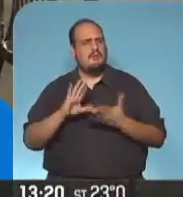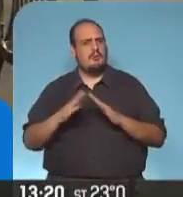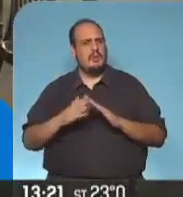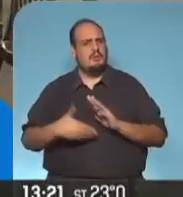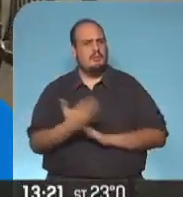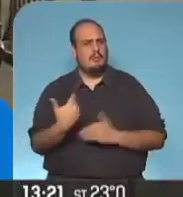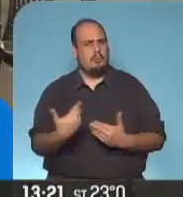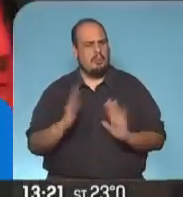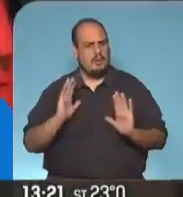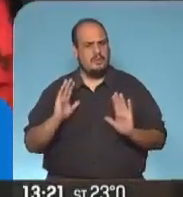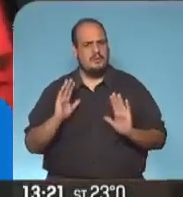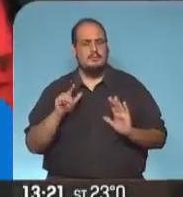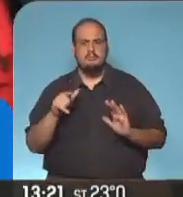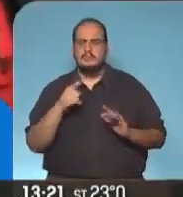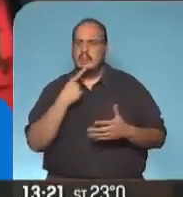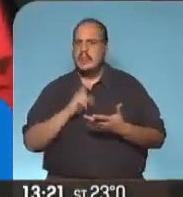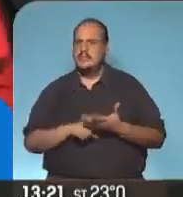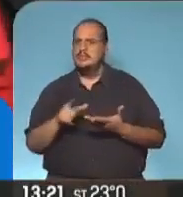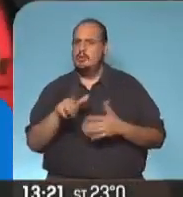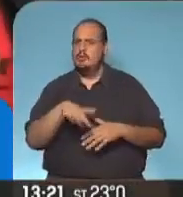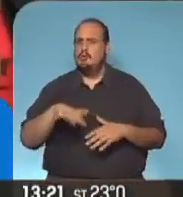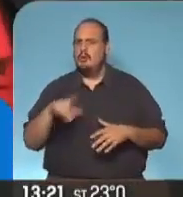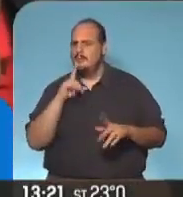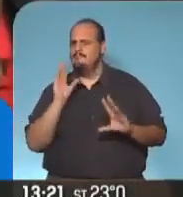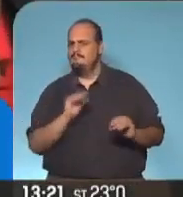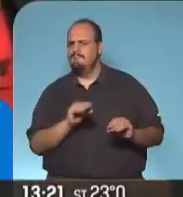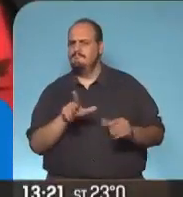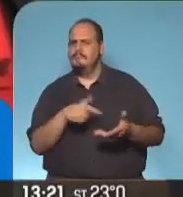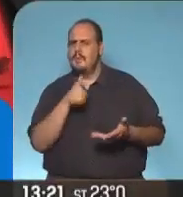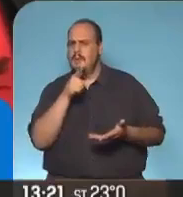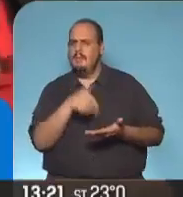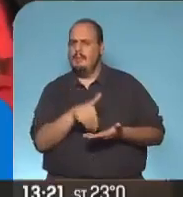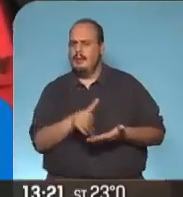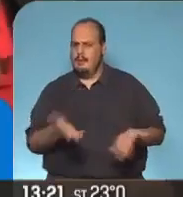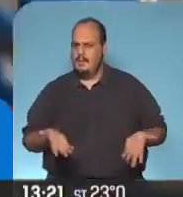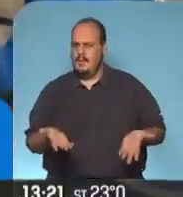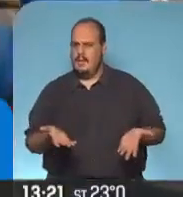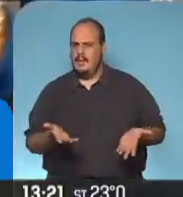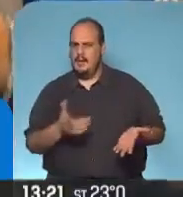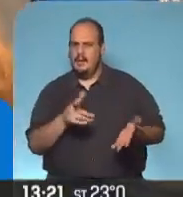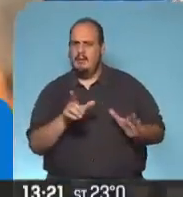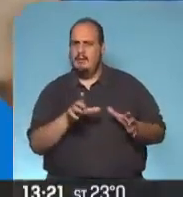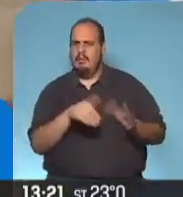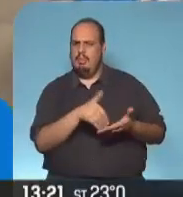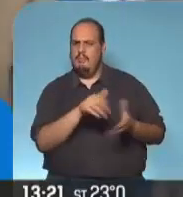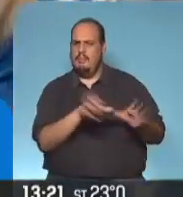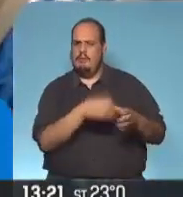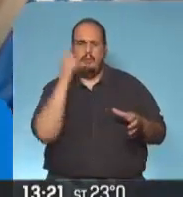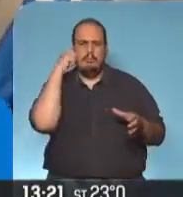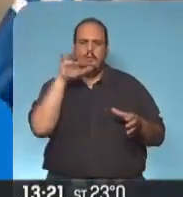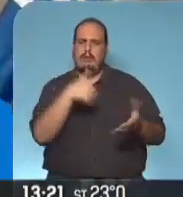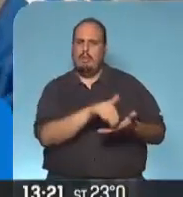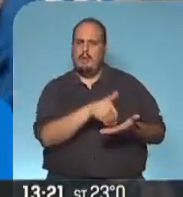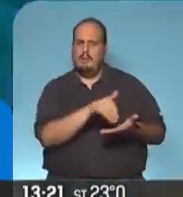calle modalidad que fue cuestionada por diversos sectores por considerarla discriminatoria hacia los adultos mayores que por otra parte